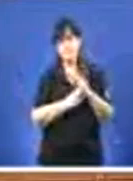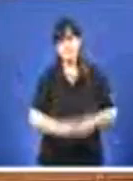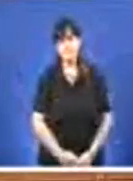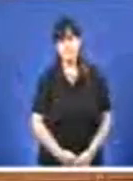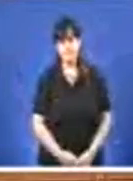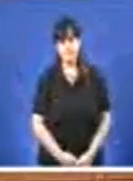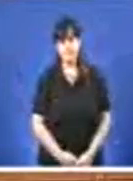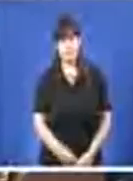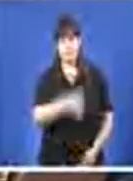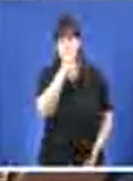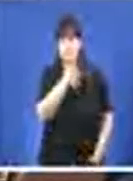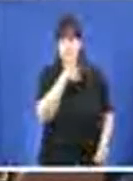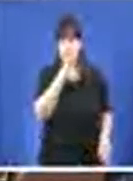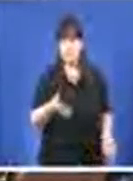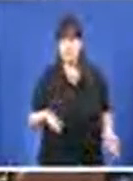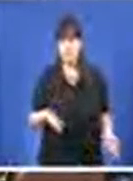sorprende